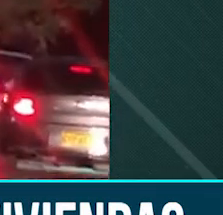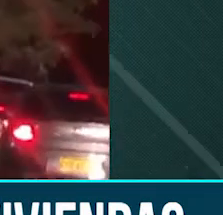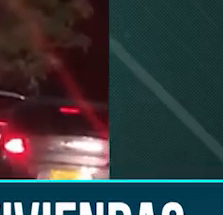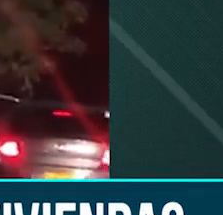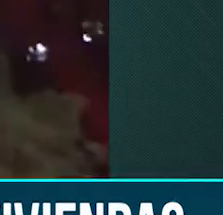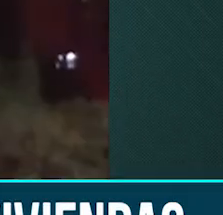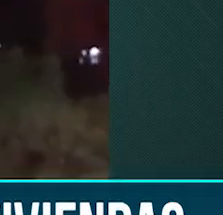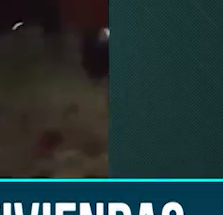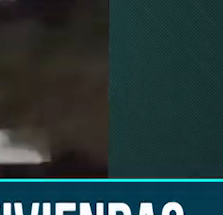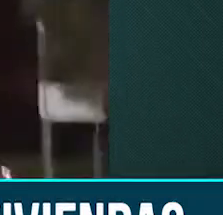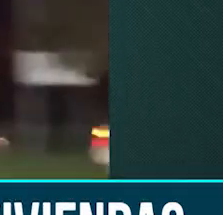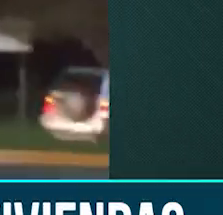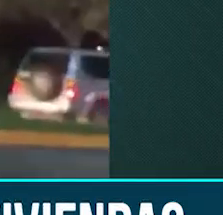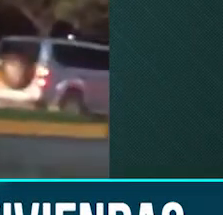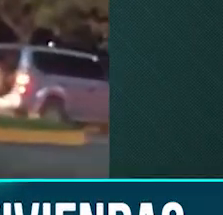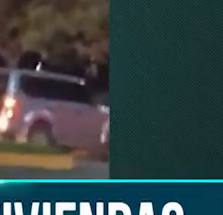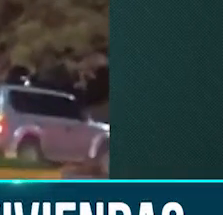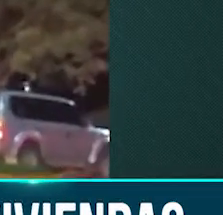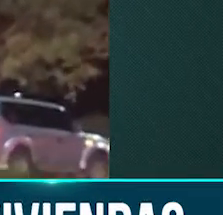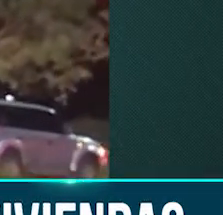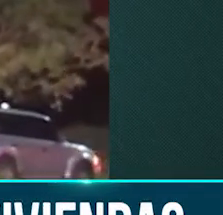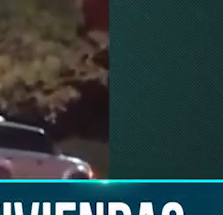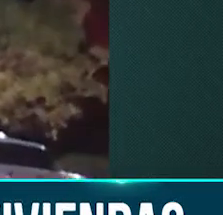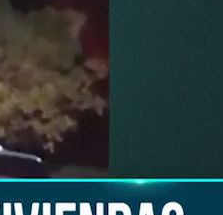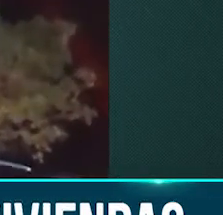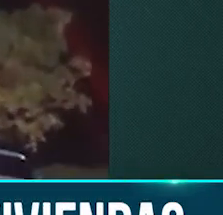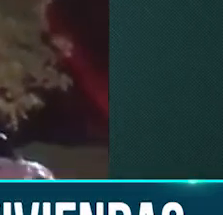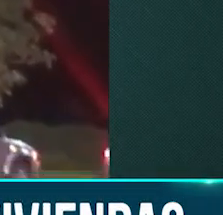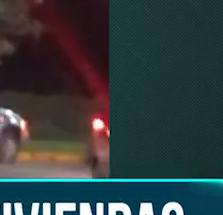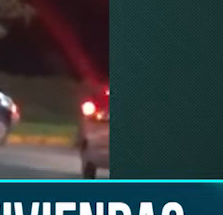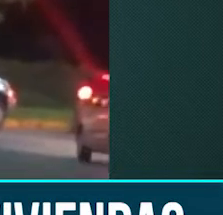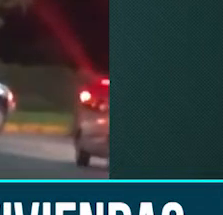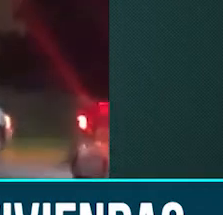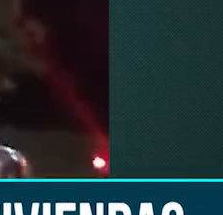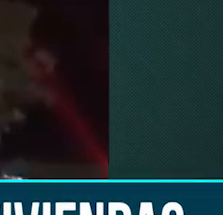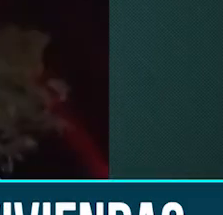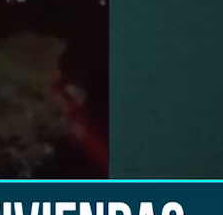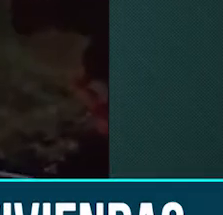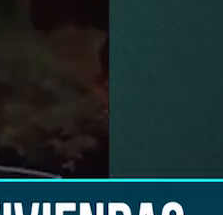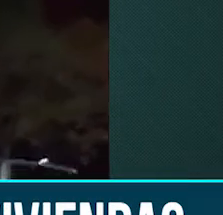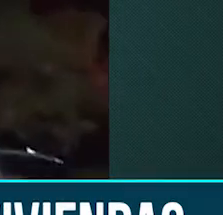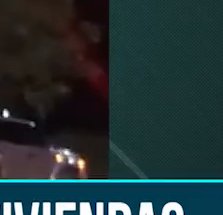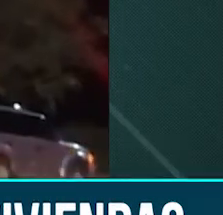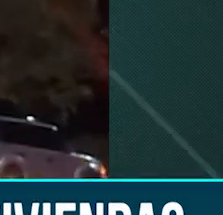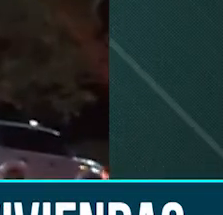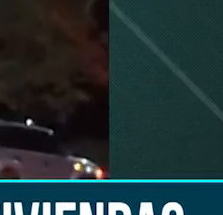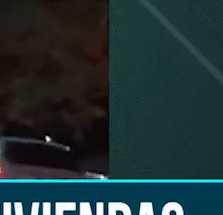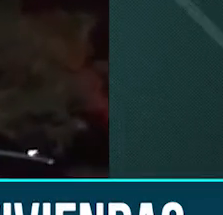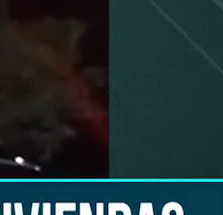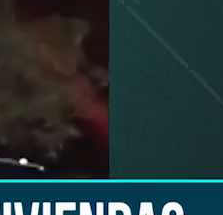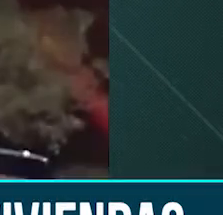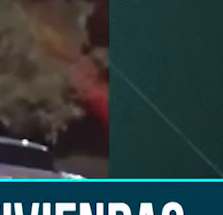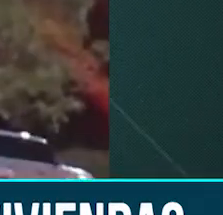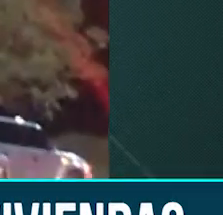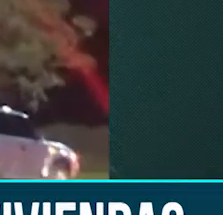registran víctimas o personas heridas producto de esta conflagración, la cual se presume que es debido a las altas temperaturas que se han presentado en los últimos